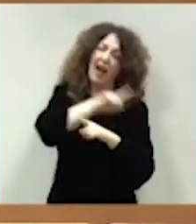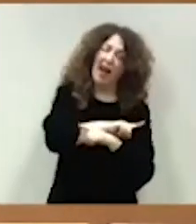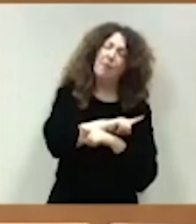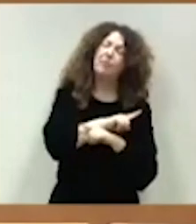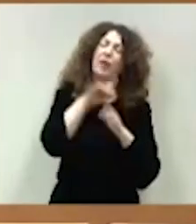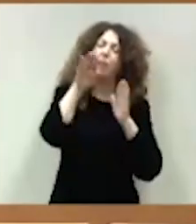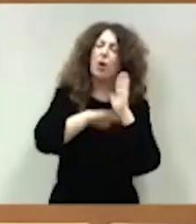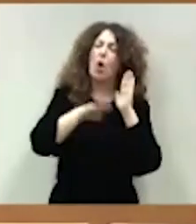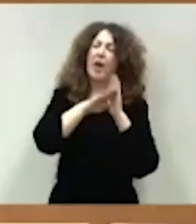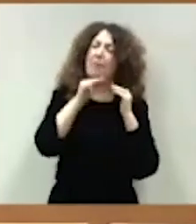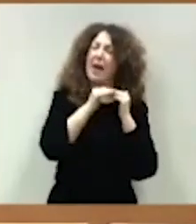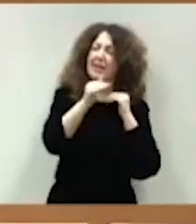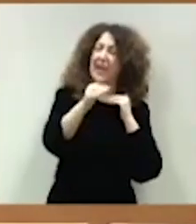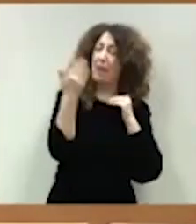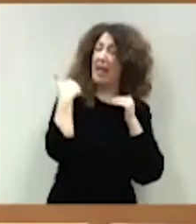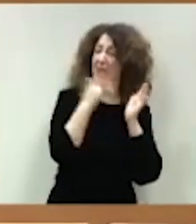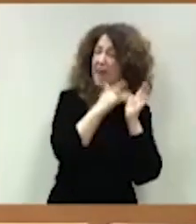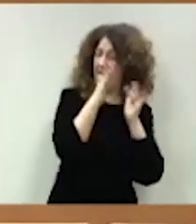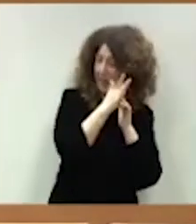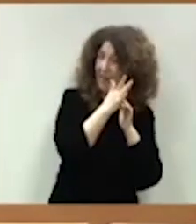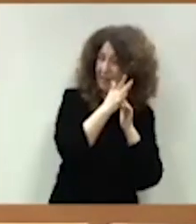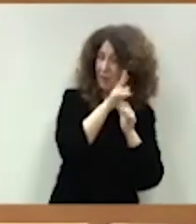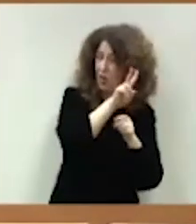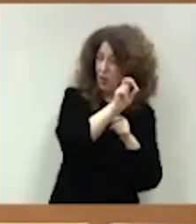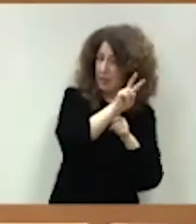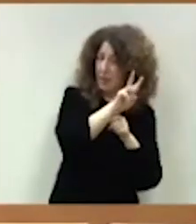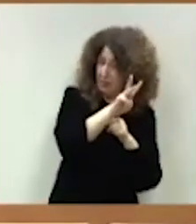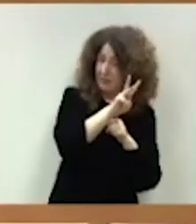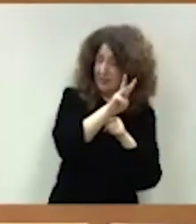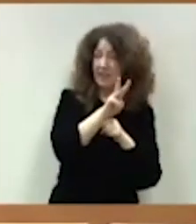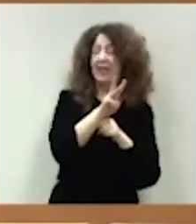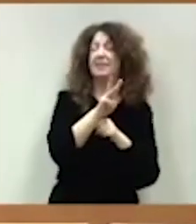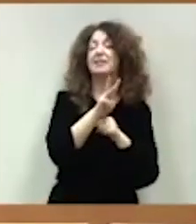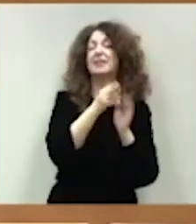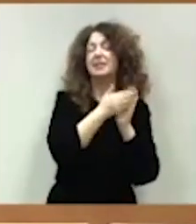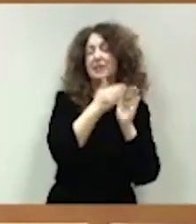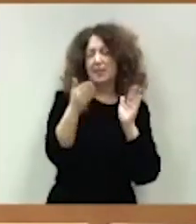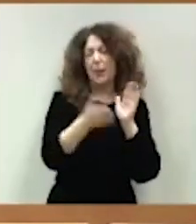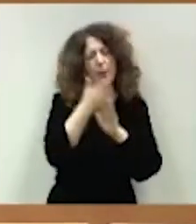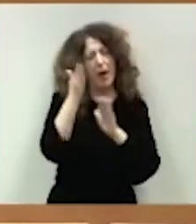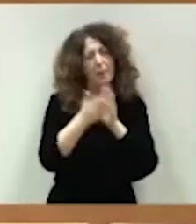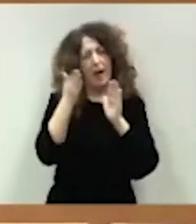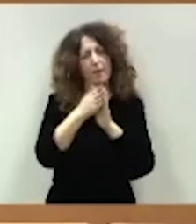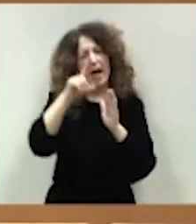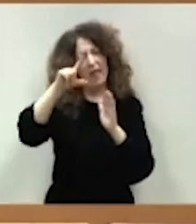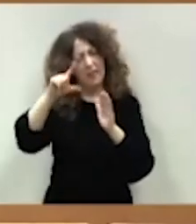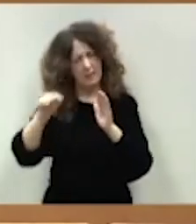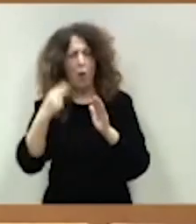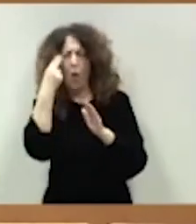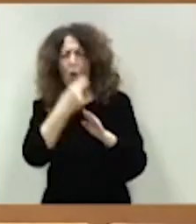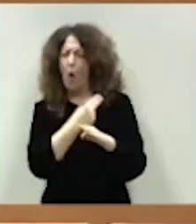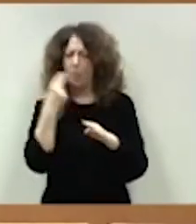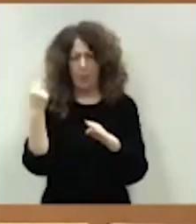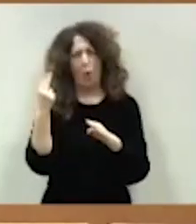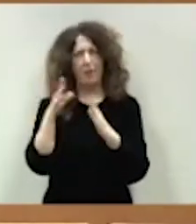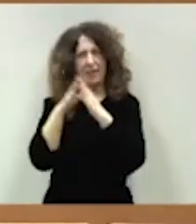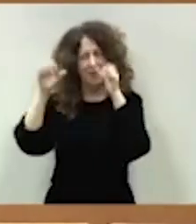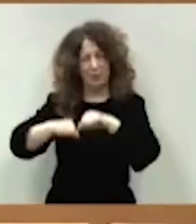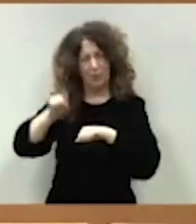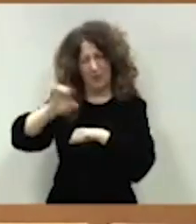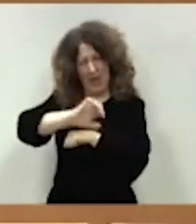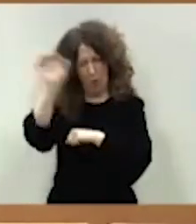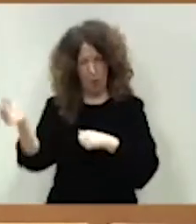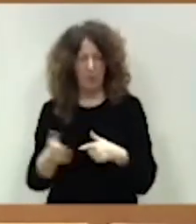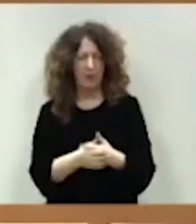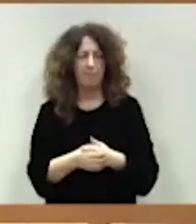y por tanto con los que se comprometió esta ratio descendente con la Unión Europea. Por sus sectores